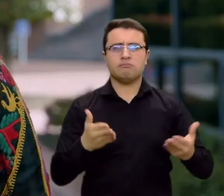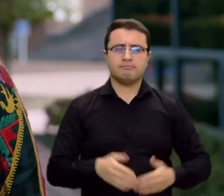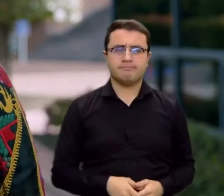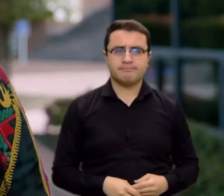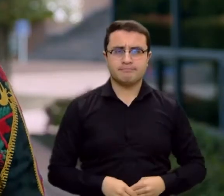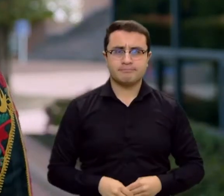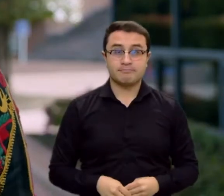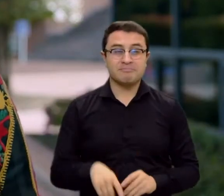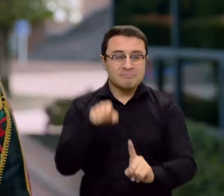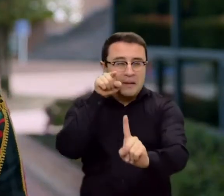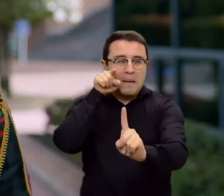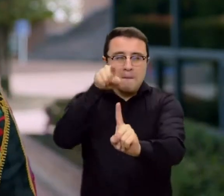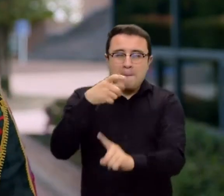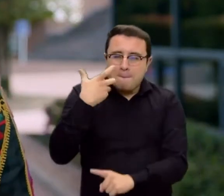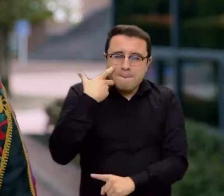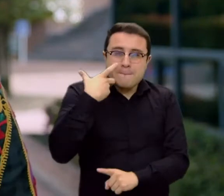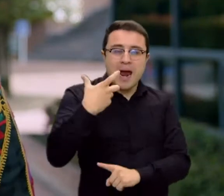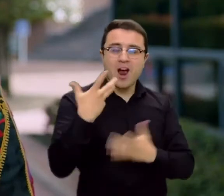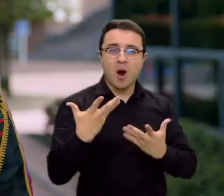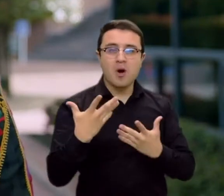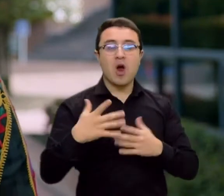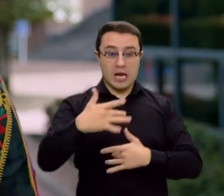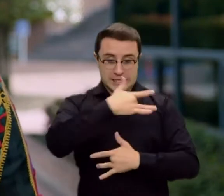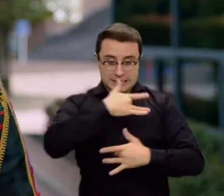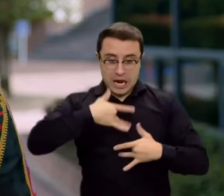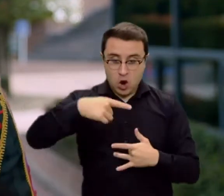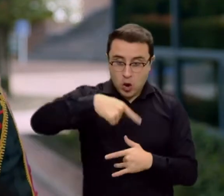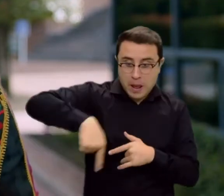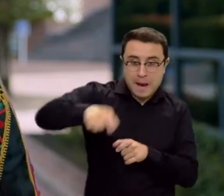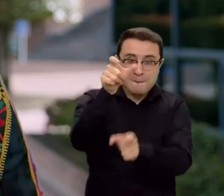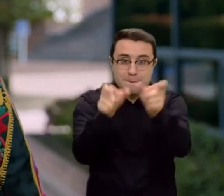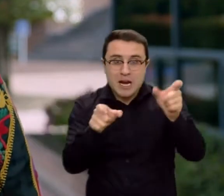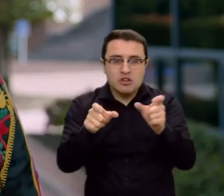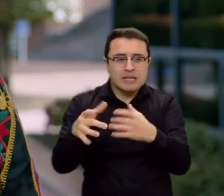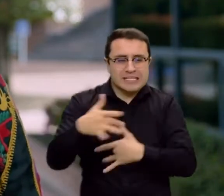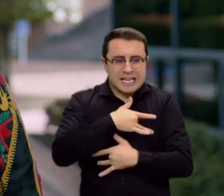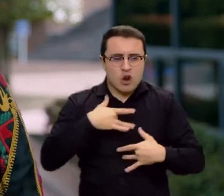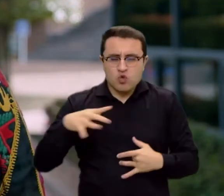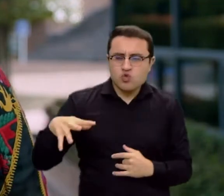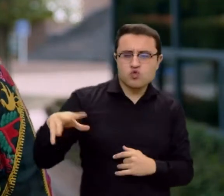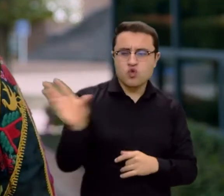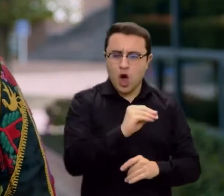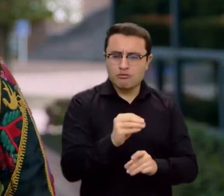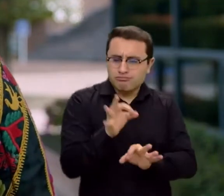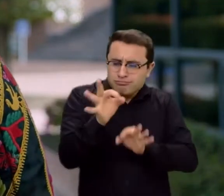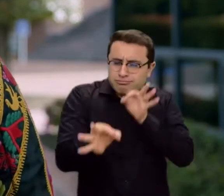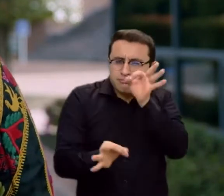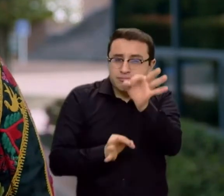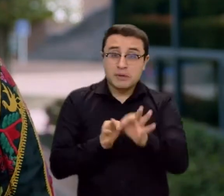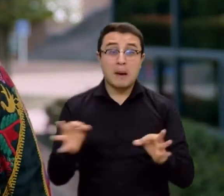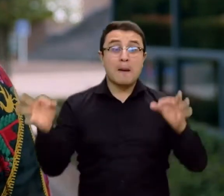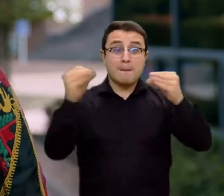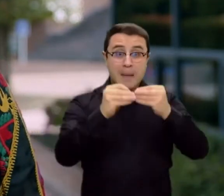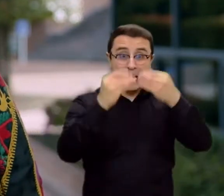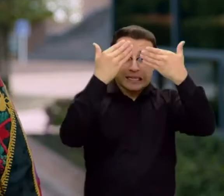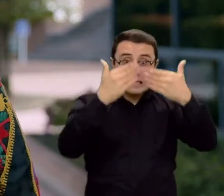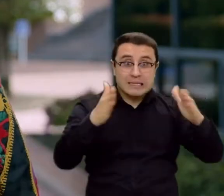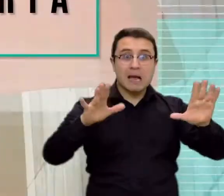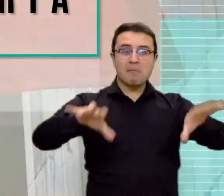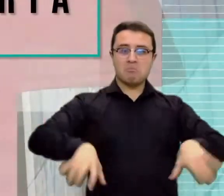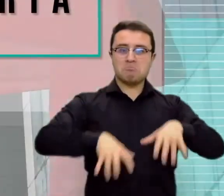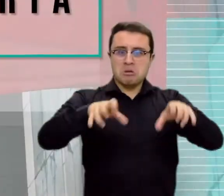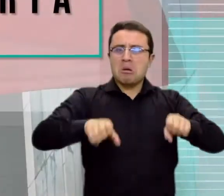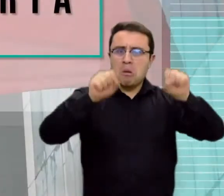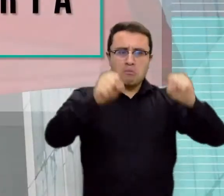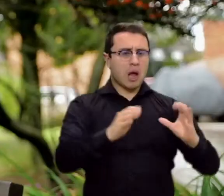comicios es preservar la salud de todos los actores y garantizar que el ejercicio democrático se desarrolle sin ningún contratiempo.